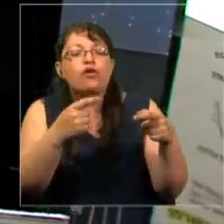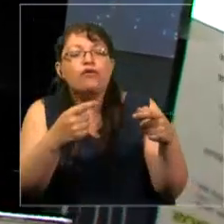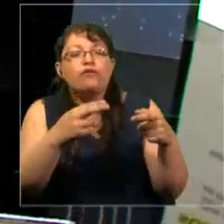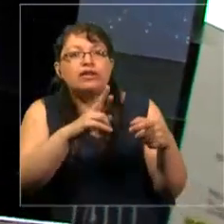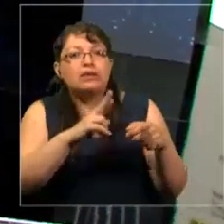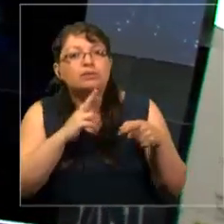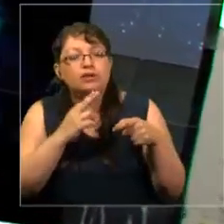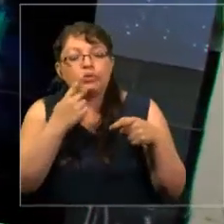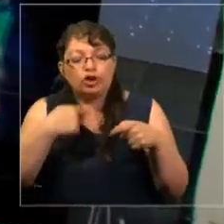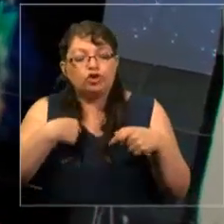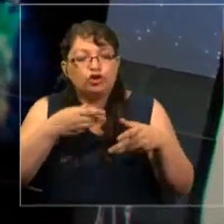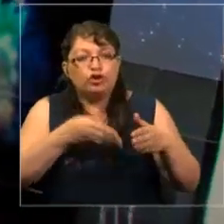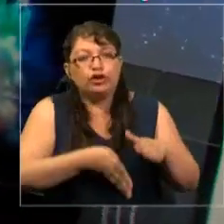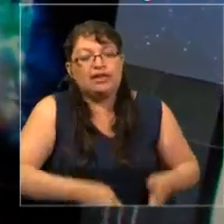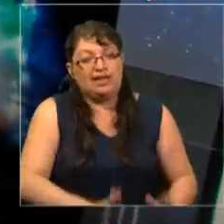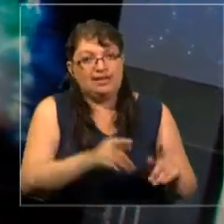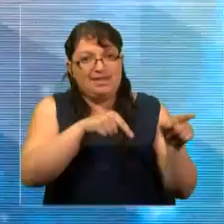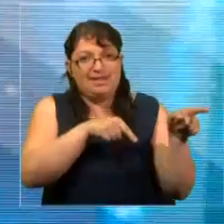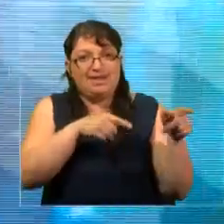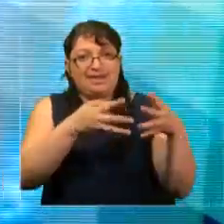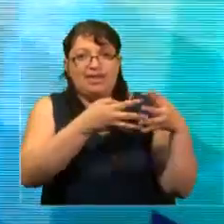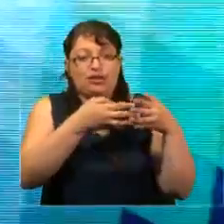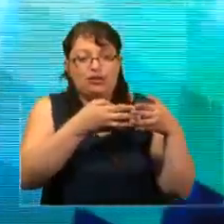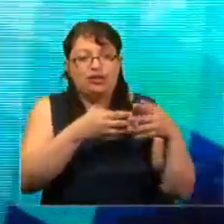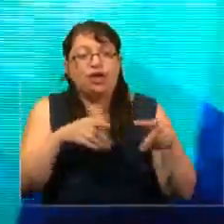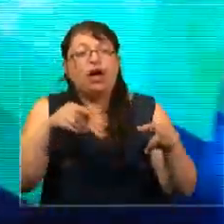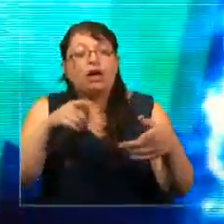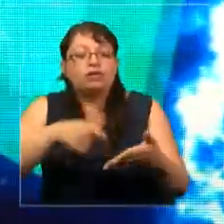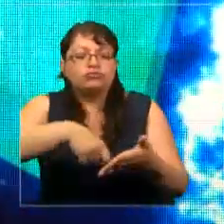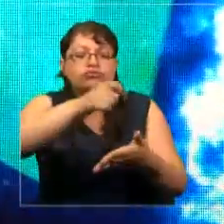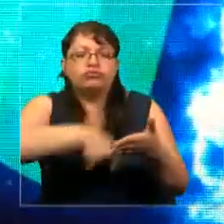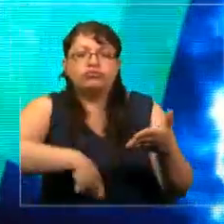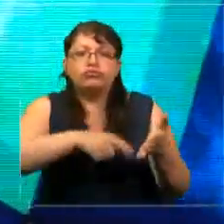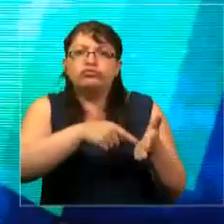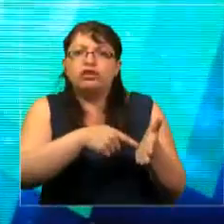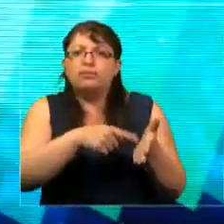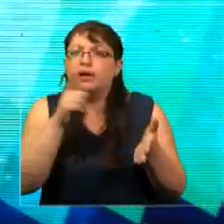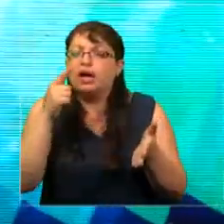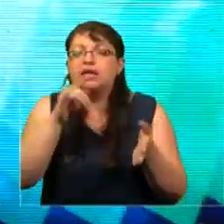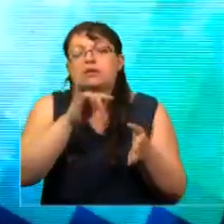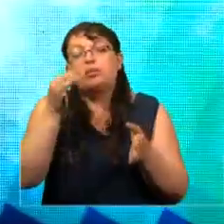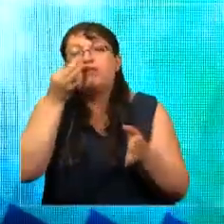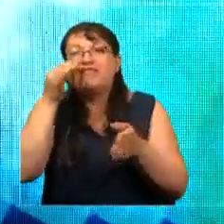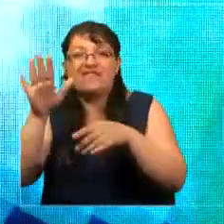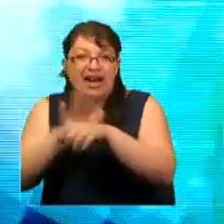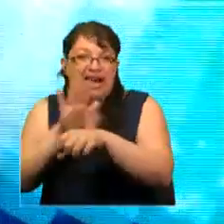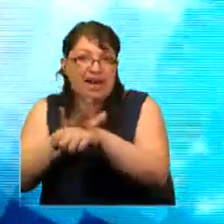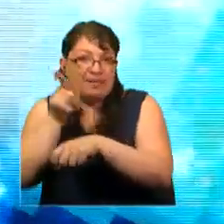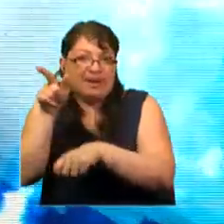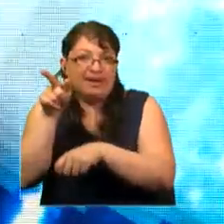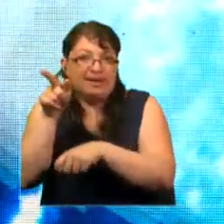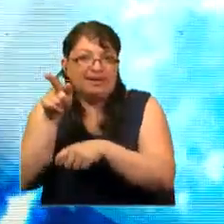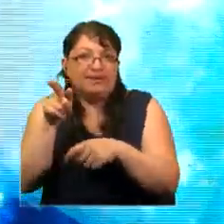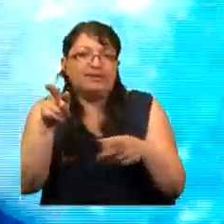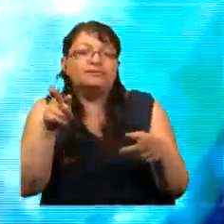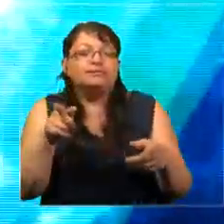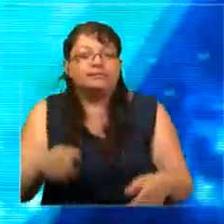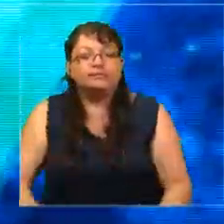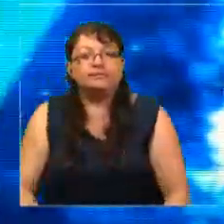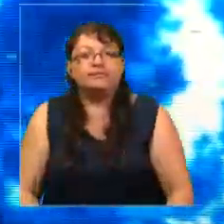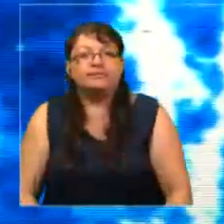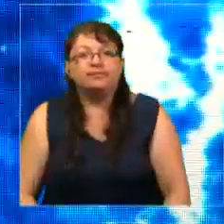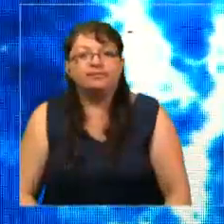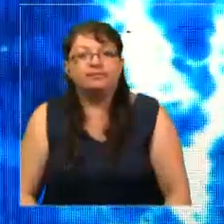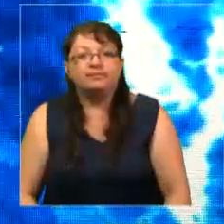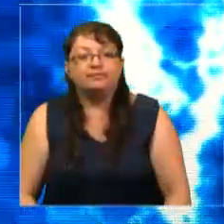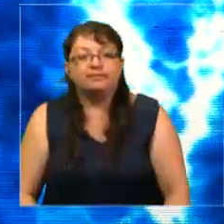interesante, Julian Wheatland firma esta carga. Si han visto la película, el Great Hack, o nada